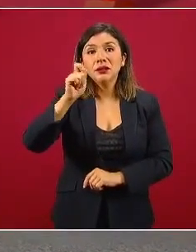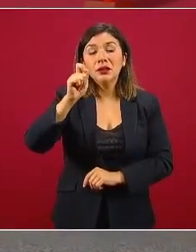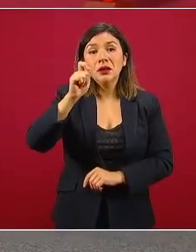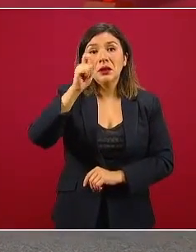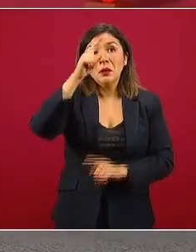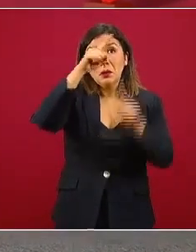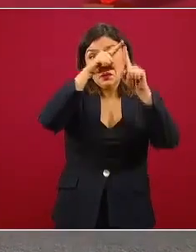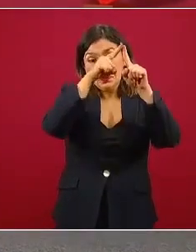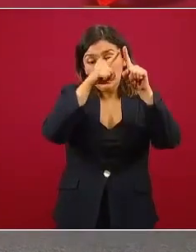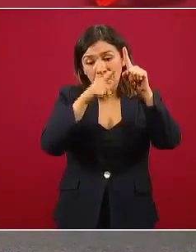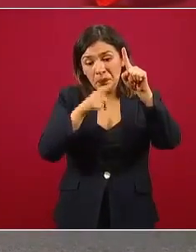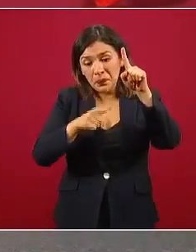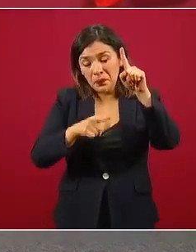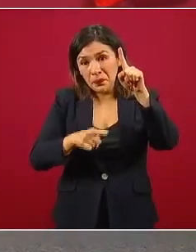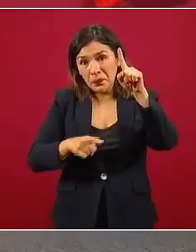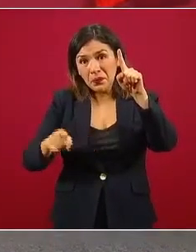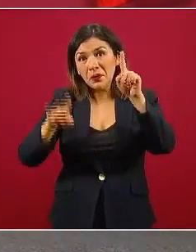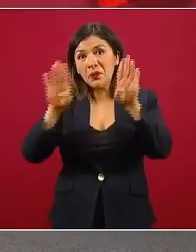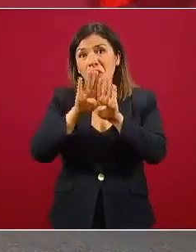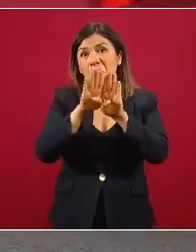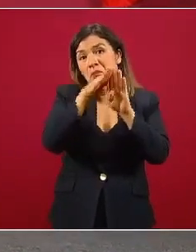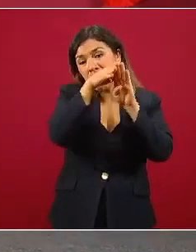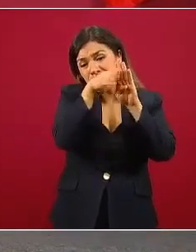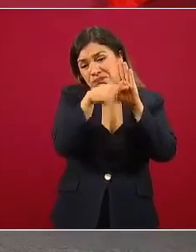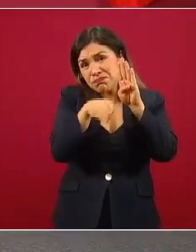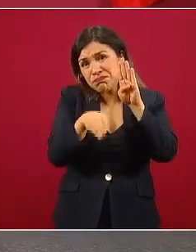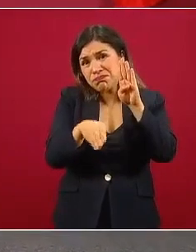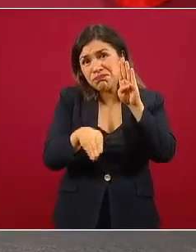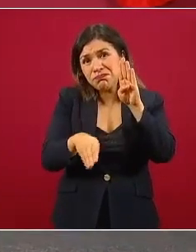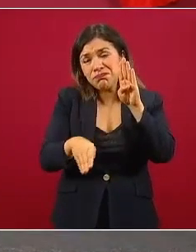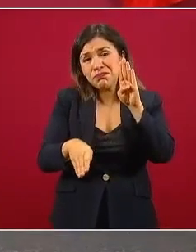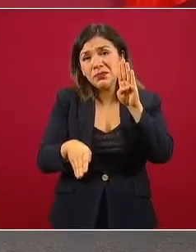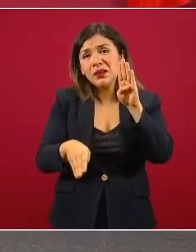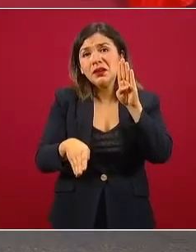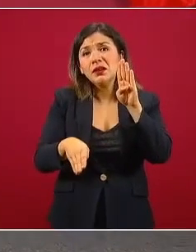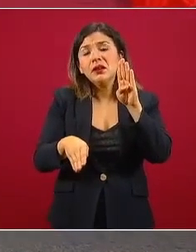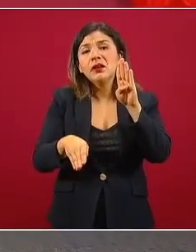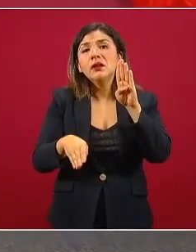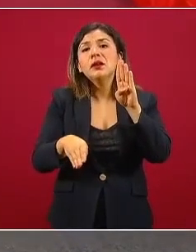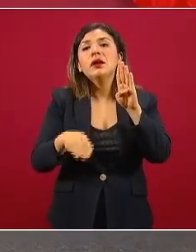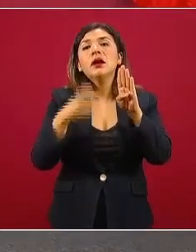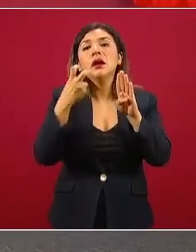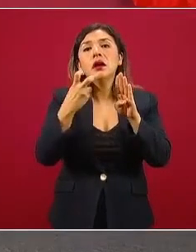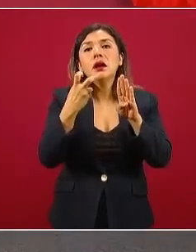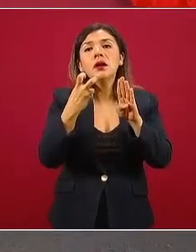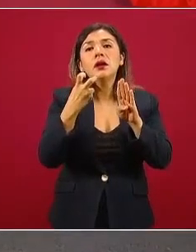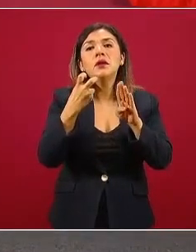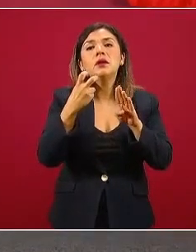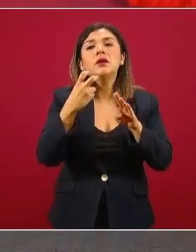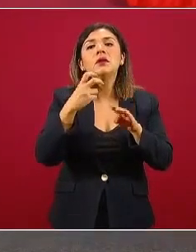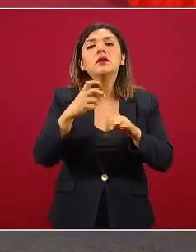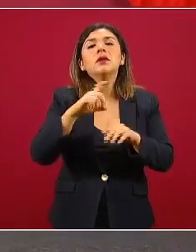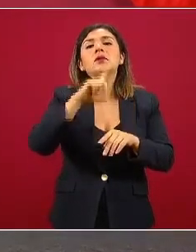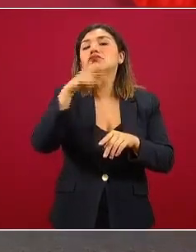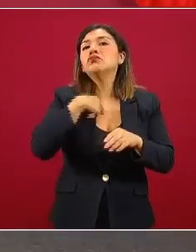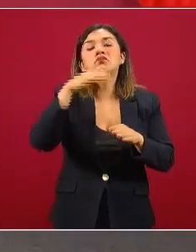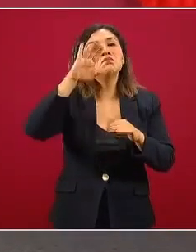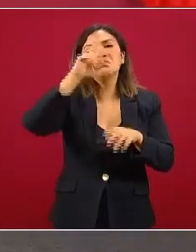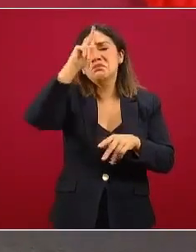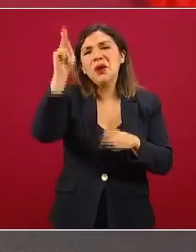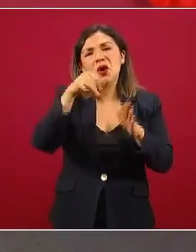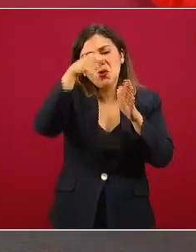y que vamos a estar en el fondo